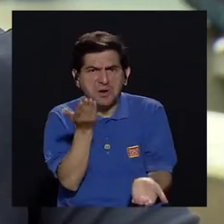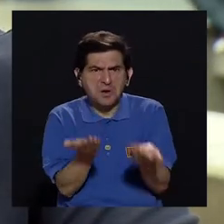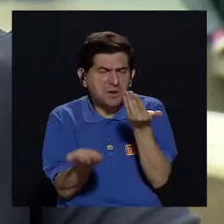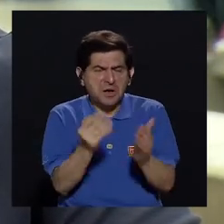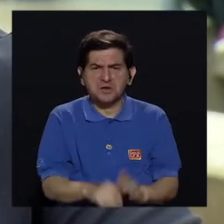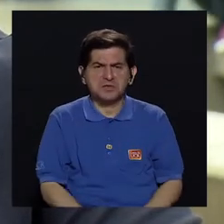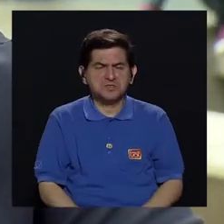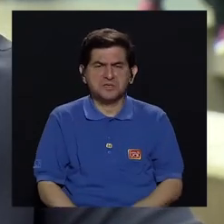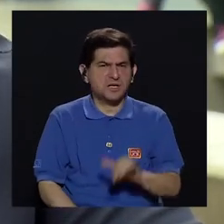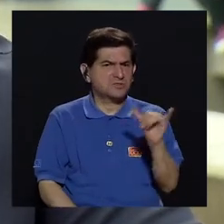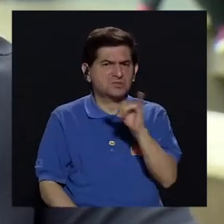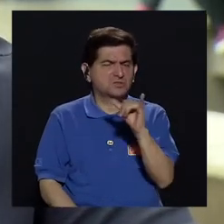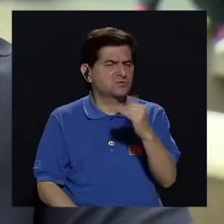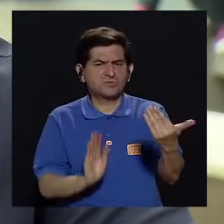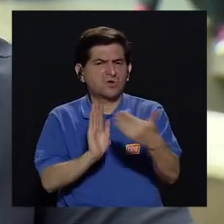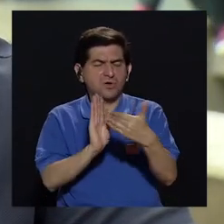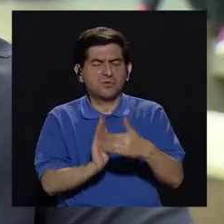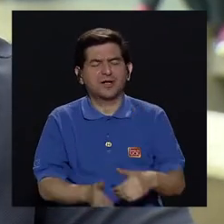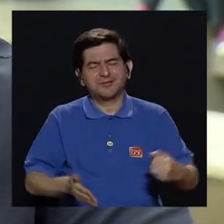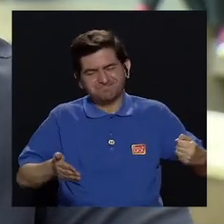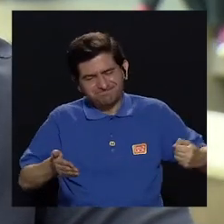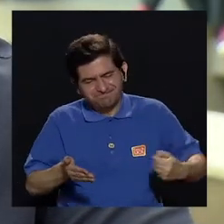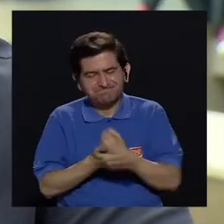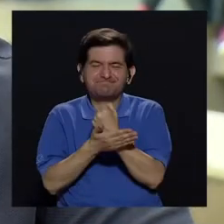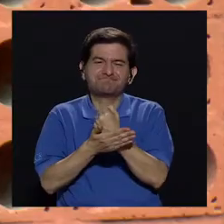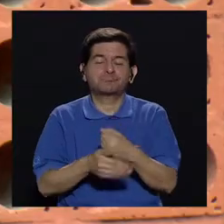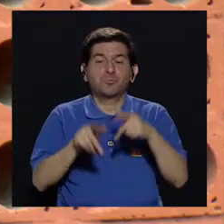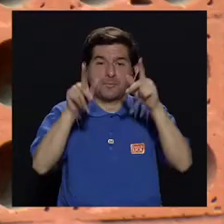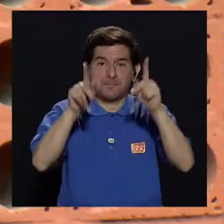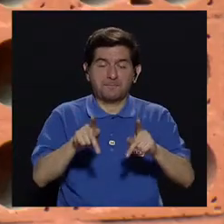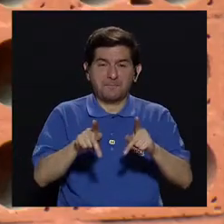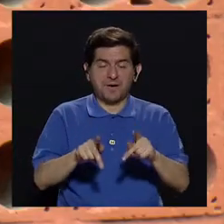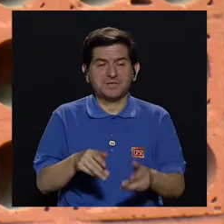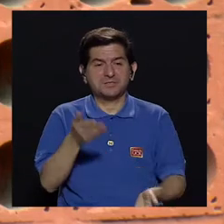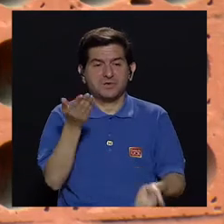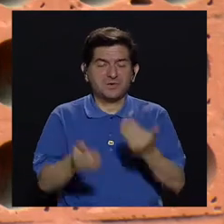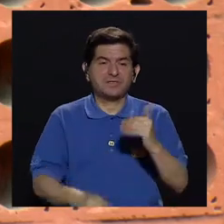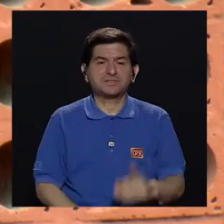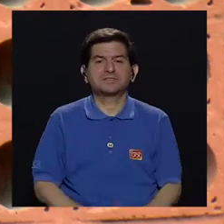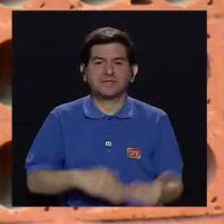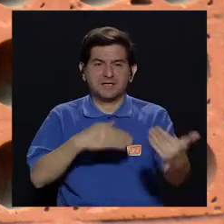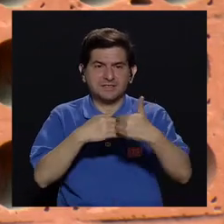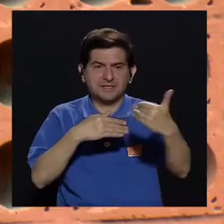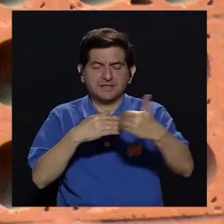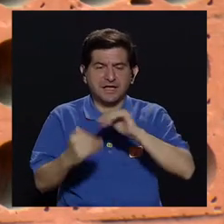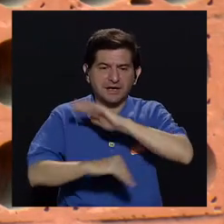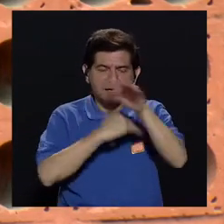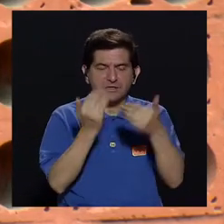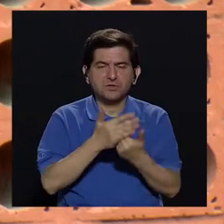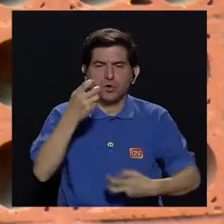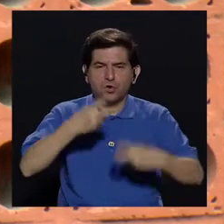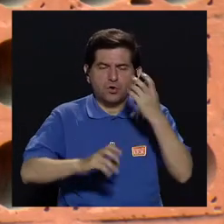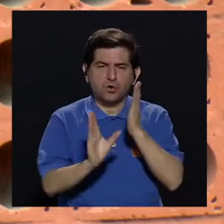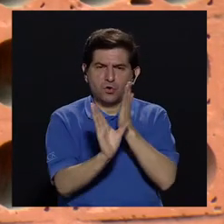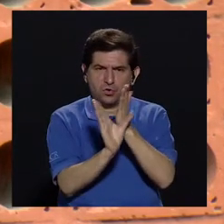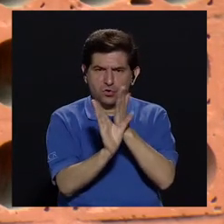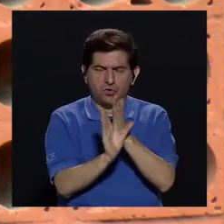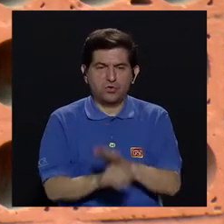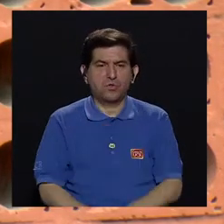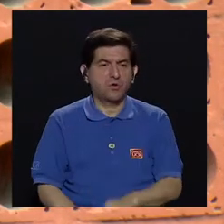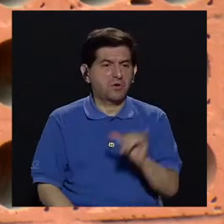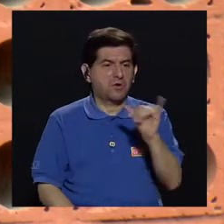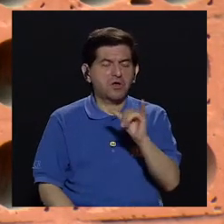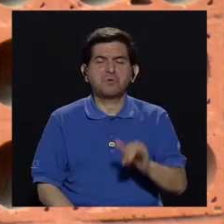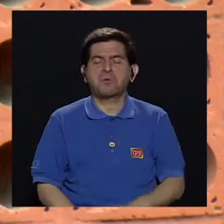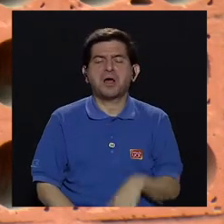familias no se ven tan amenazadas. Desgraciadamente hay gentes que atacan todos los trastornos psicológicos